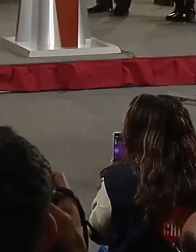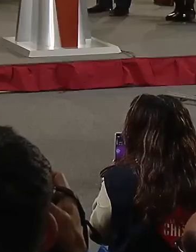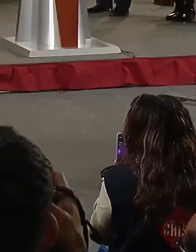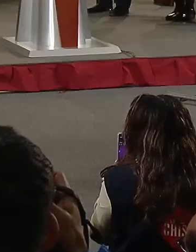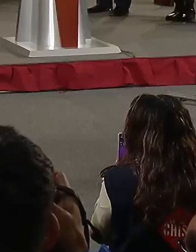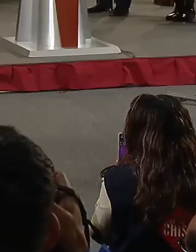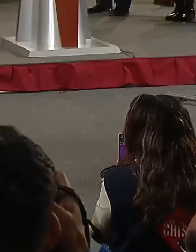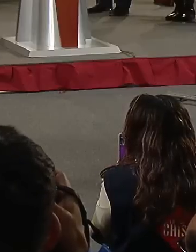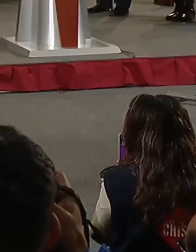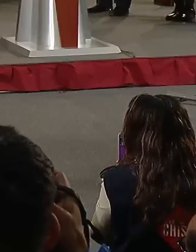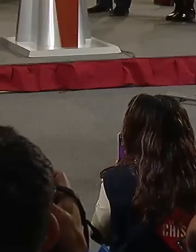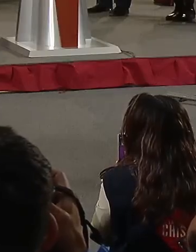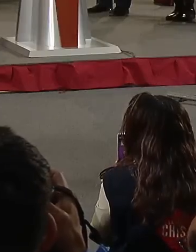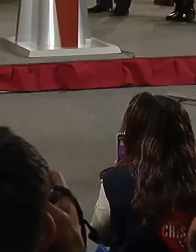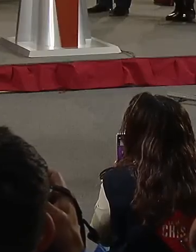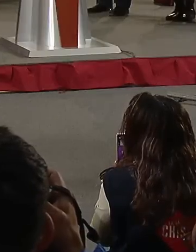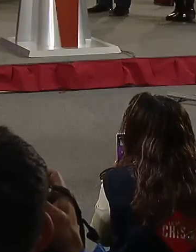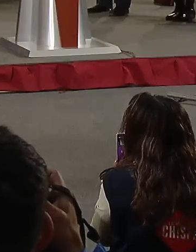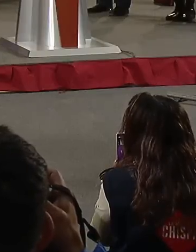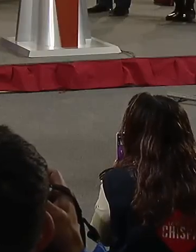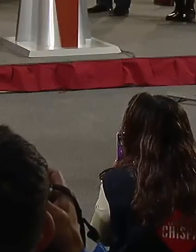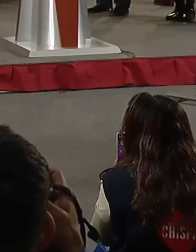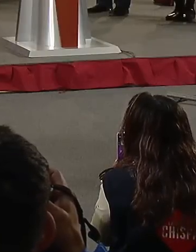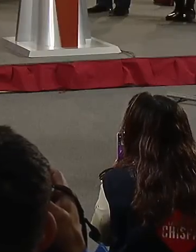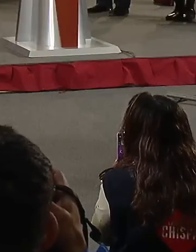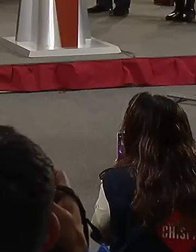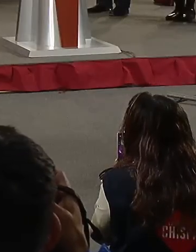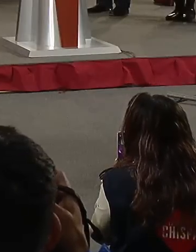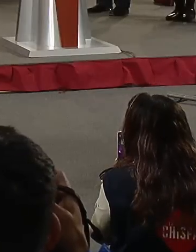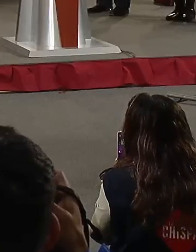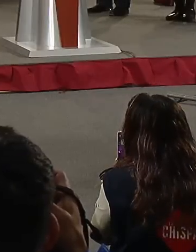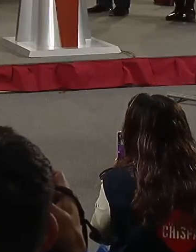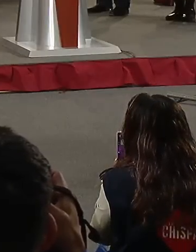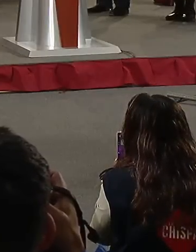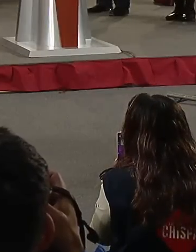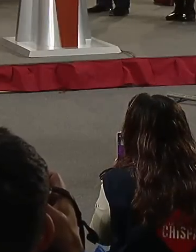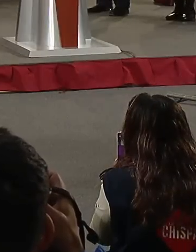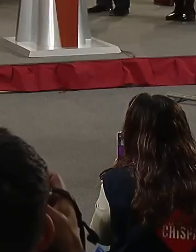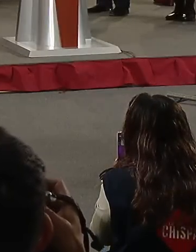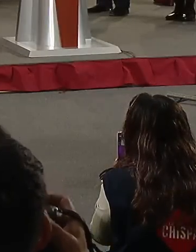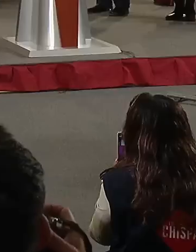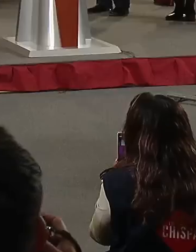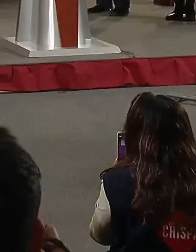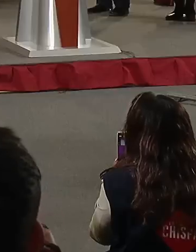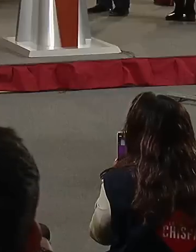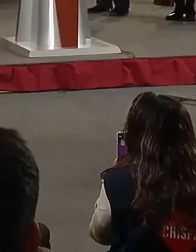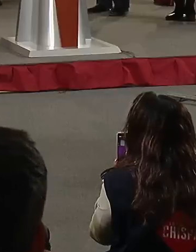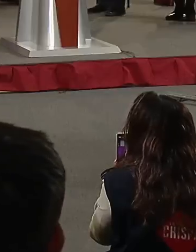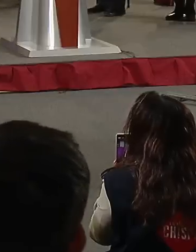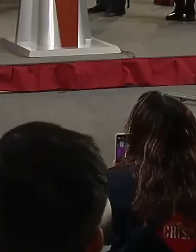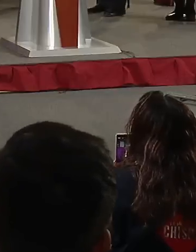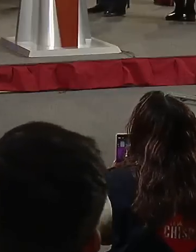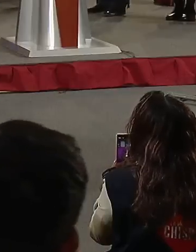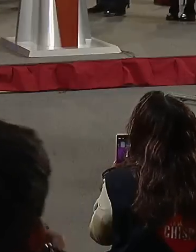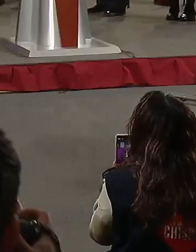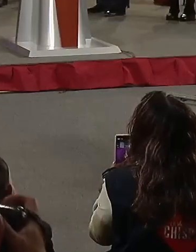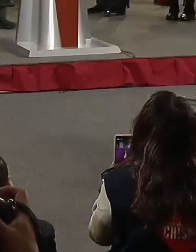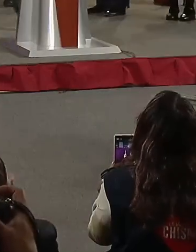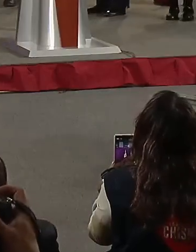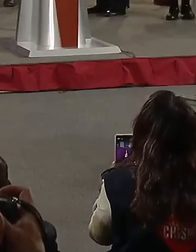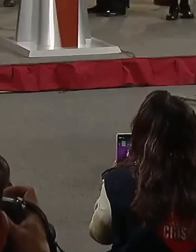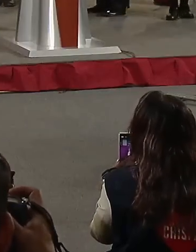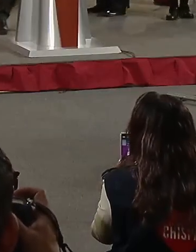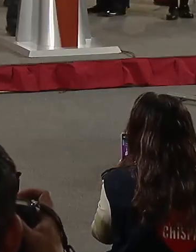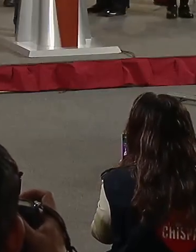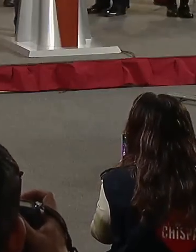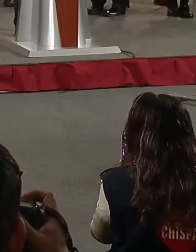Pues todos están invitados también, tenemos dosis para todos ustedes. Adelante. Cuando se firmó el plan